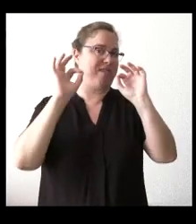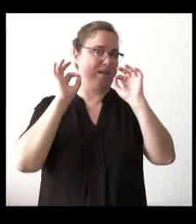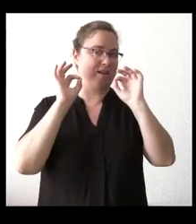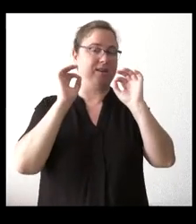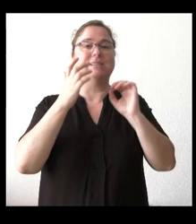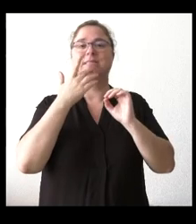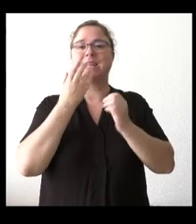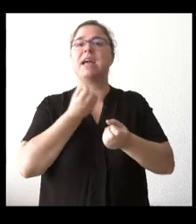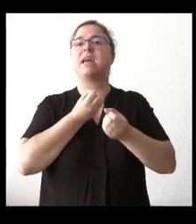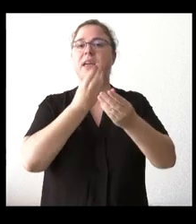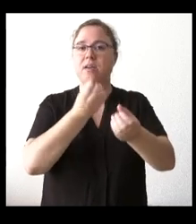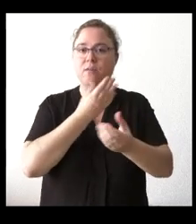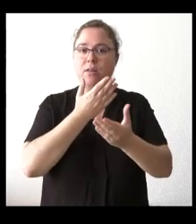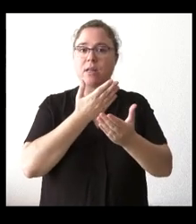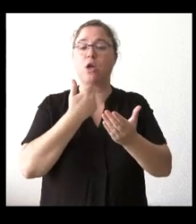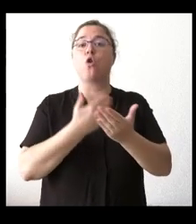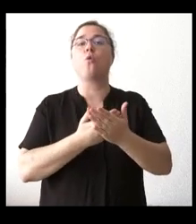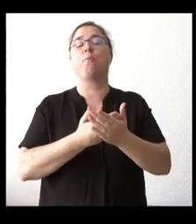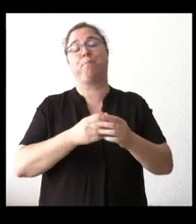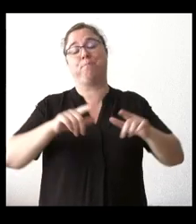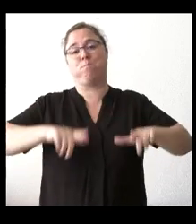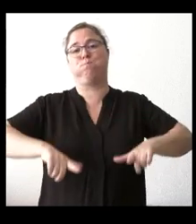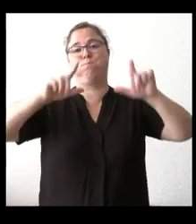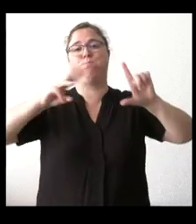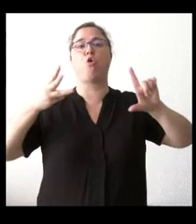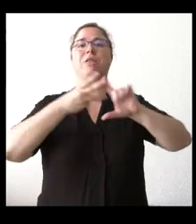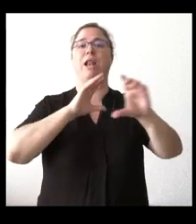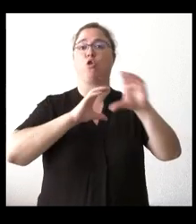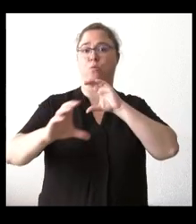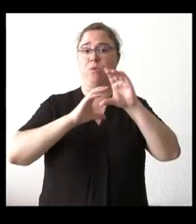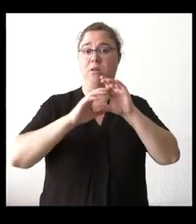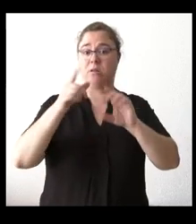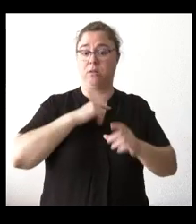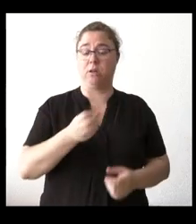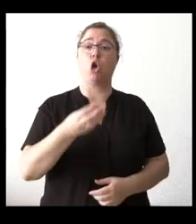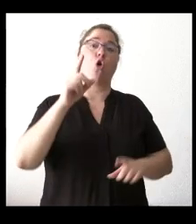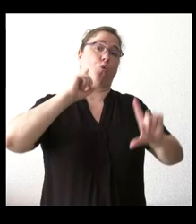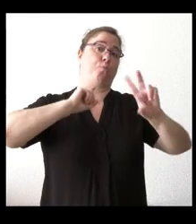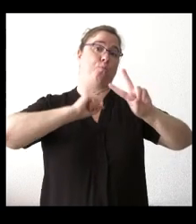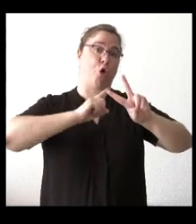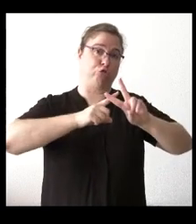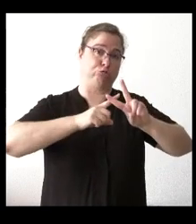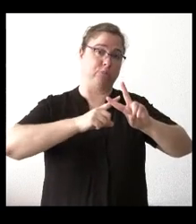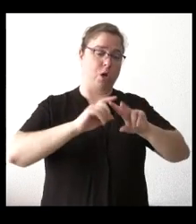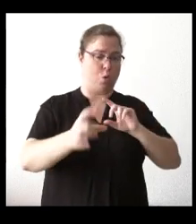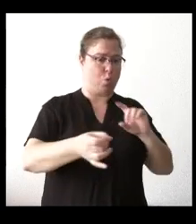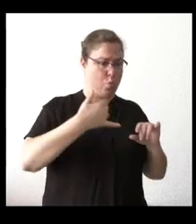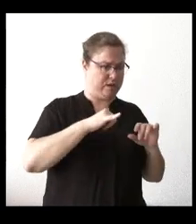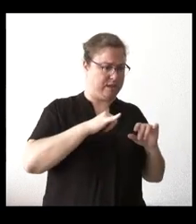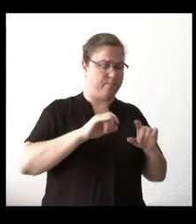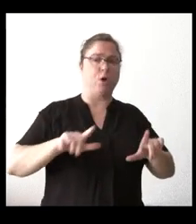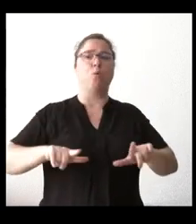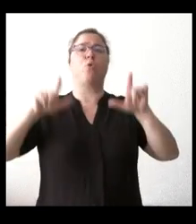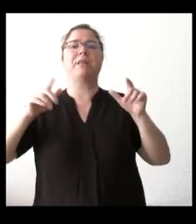toda aquella información que estaba en el portal de comunicación de la Junta. Esta información que nos ha llegado desde Vox no está en el portal de la Junta. ¿Cómo lo tenemos que tomar?